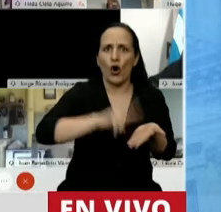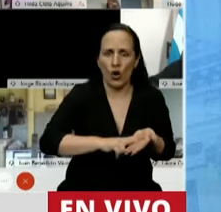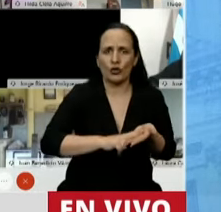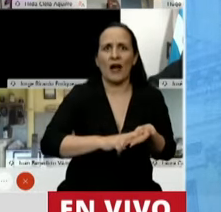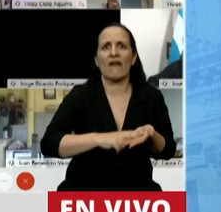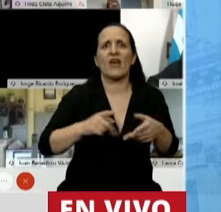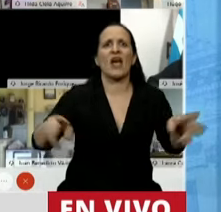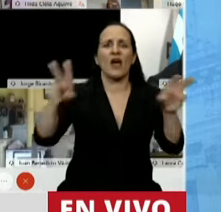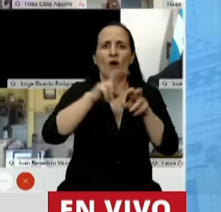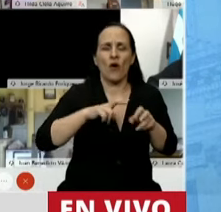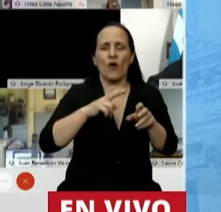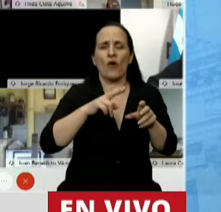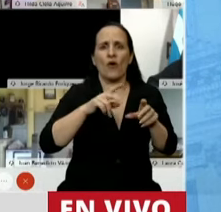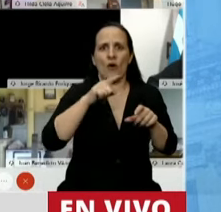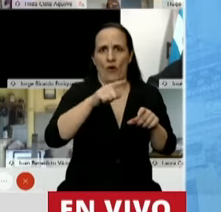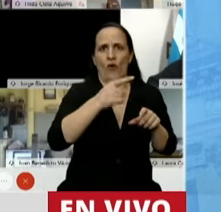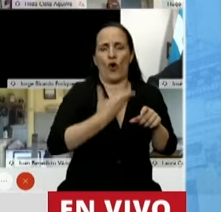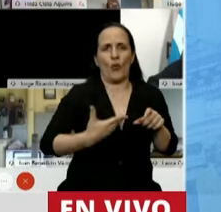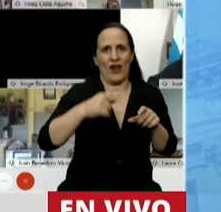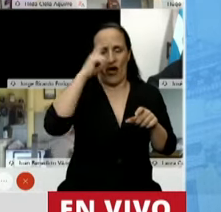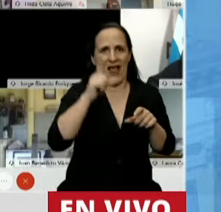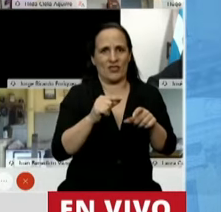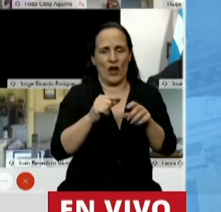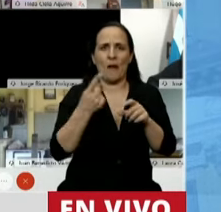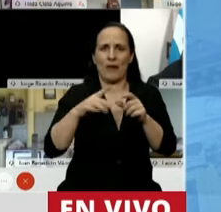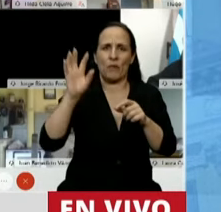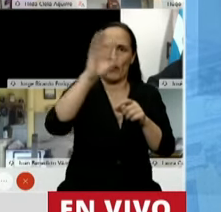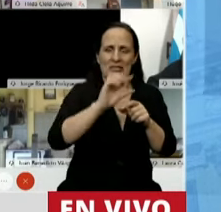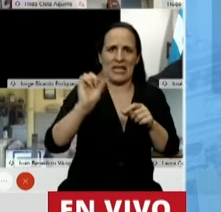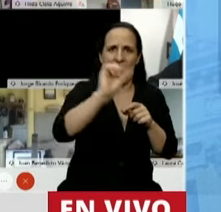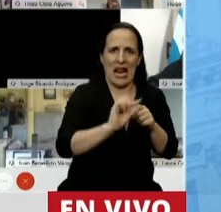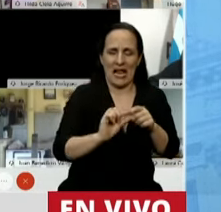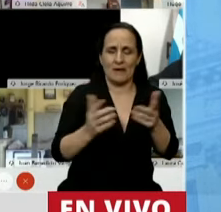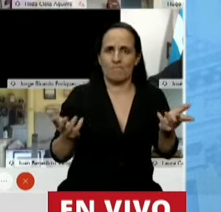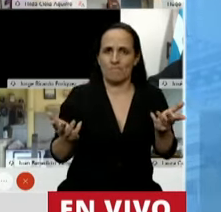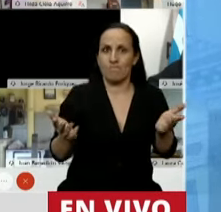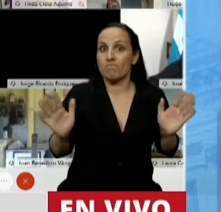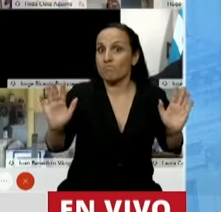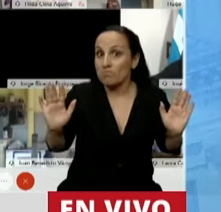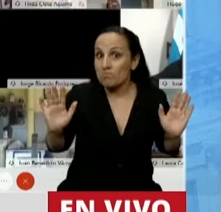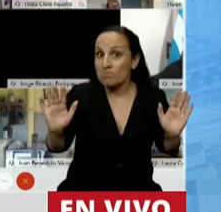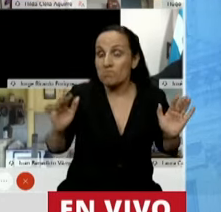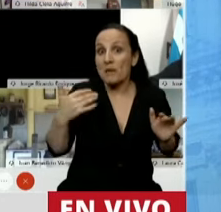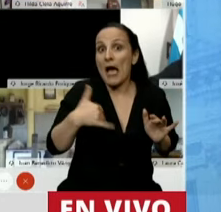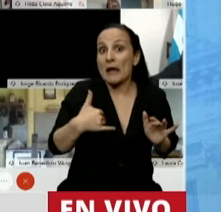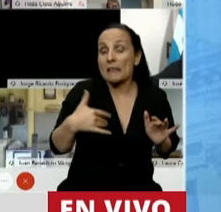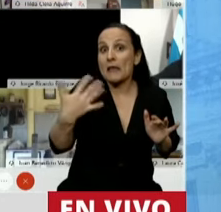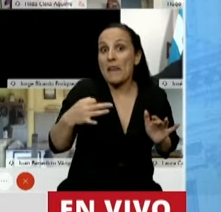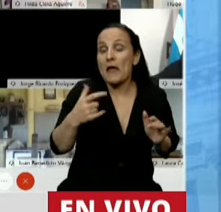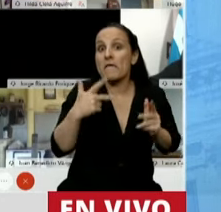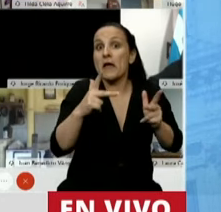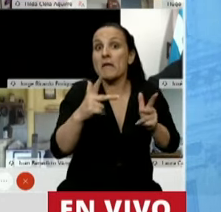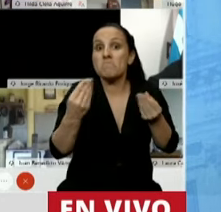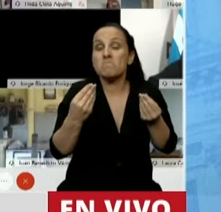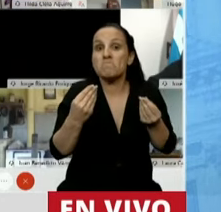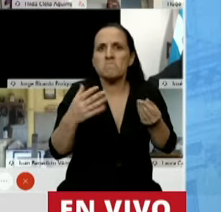en el Gobierno Central. Mire, quizás la Argentina lo que tenga que hacer es definir qué rumbo tiene o qué